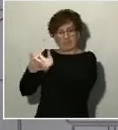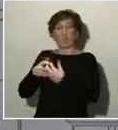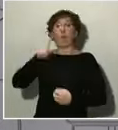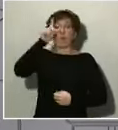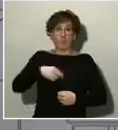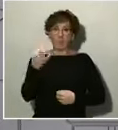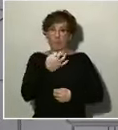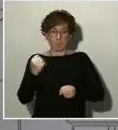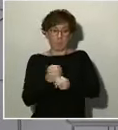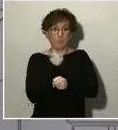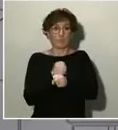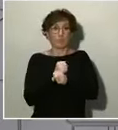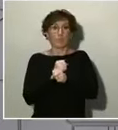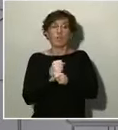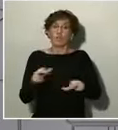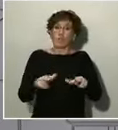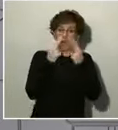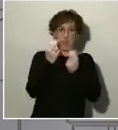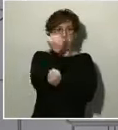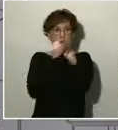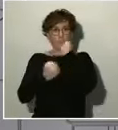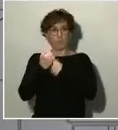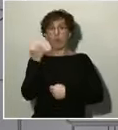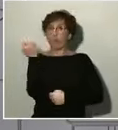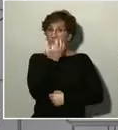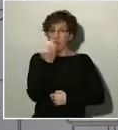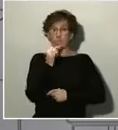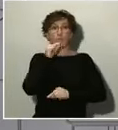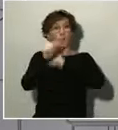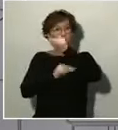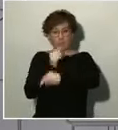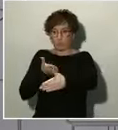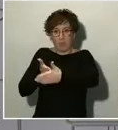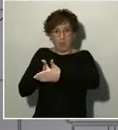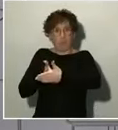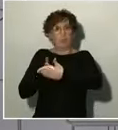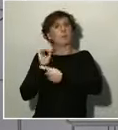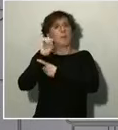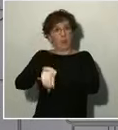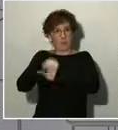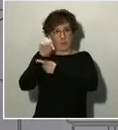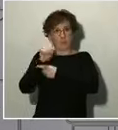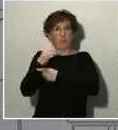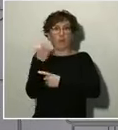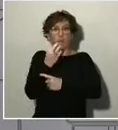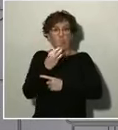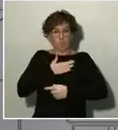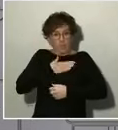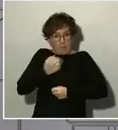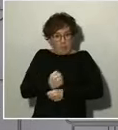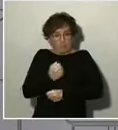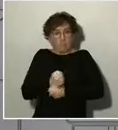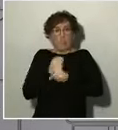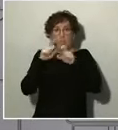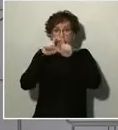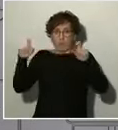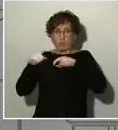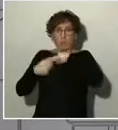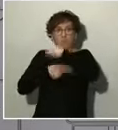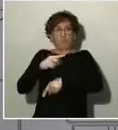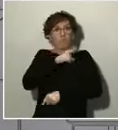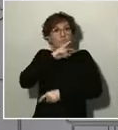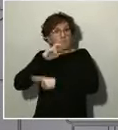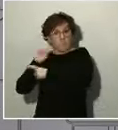Debemos parar al virus y vencerlo. Y debemos proteger nuestro empleo, nuestras empresas, nuestras familias con un escudo